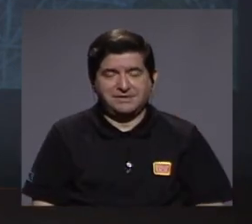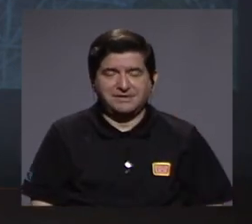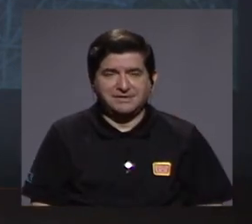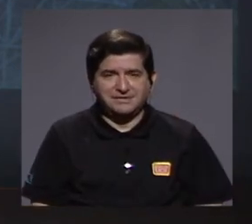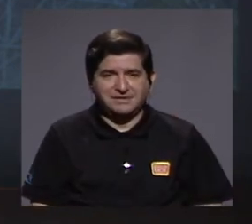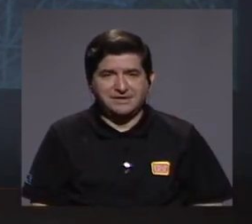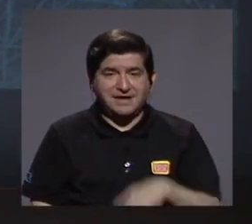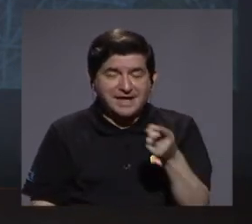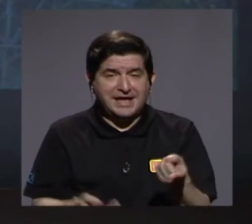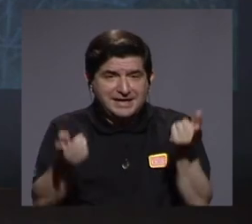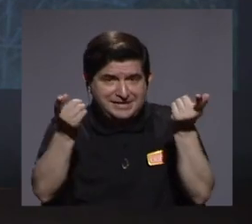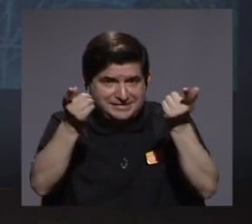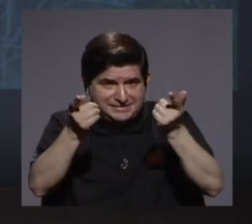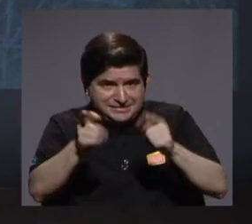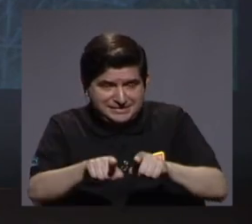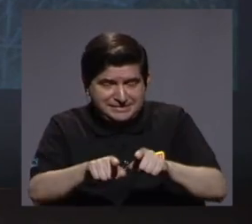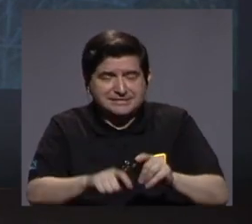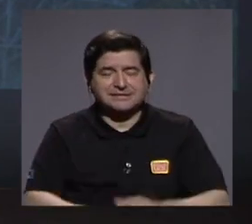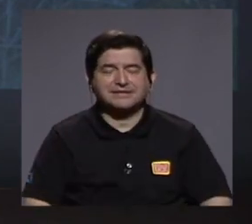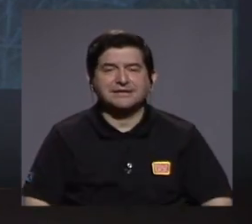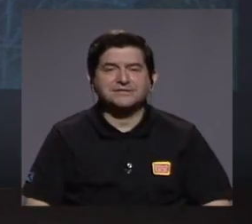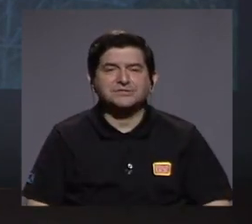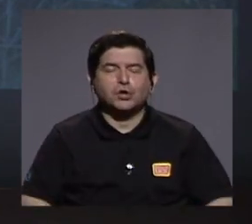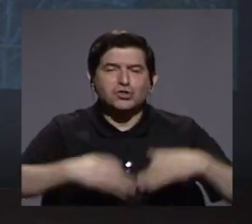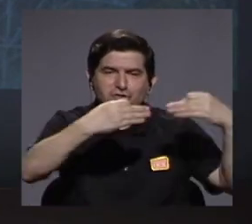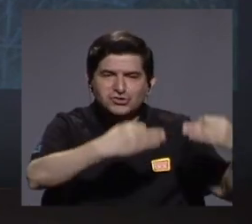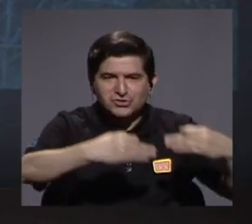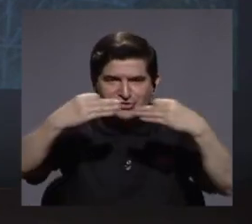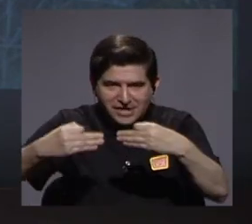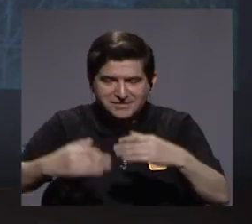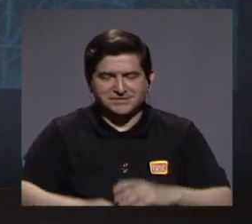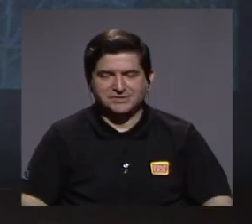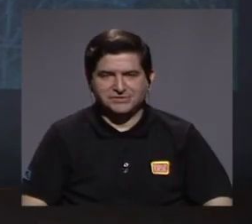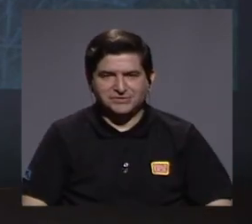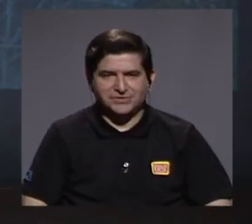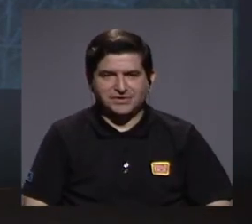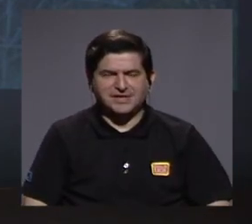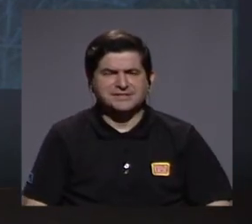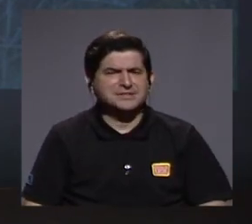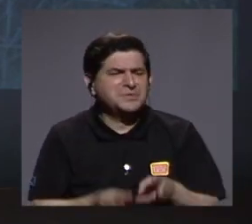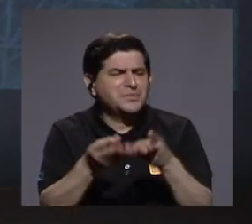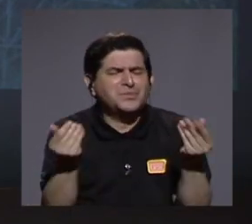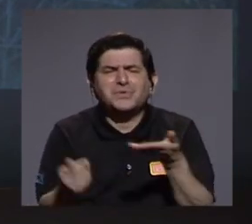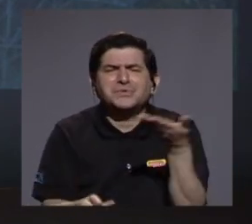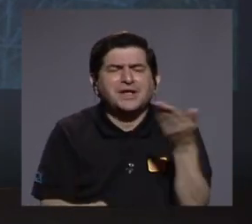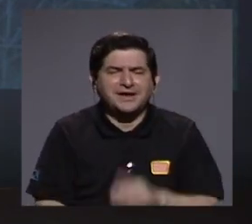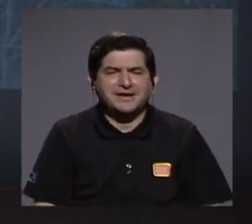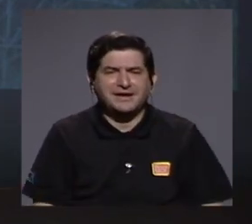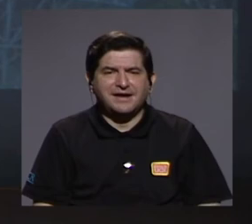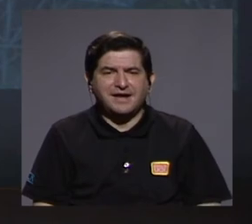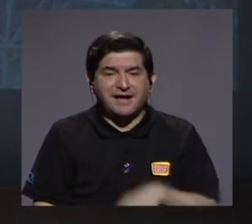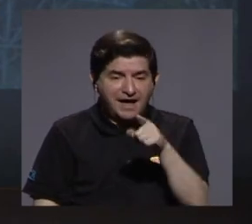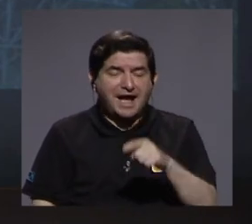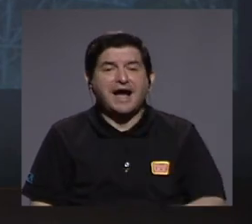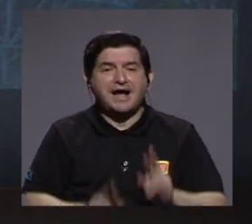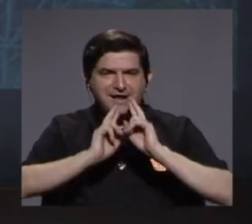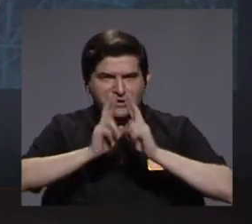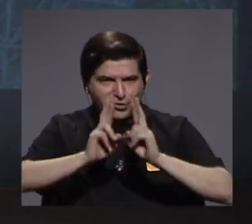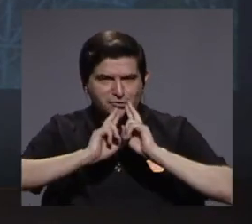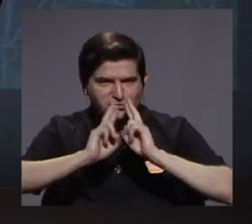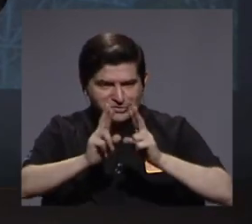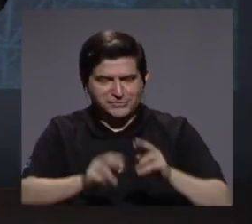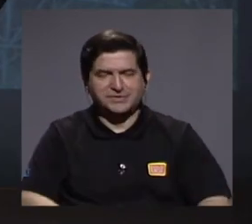que generen los resultados